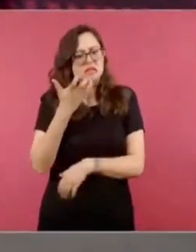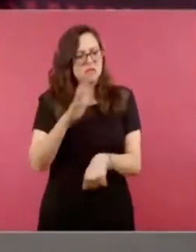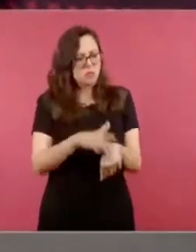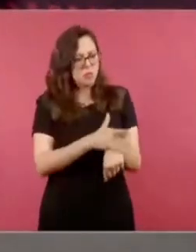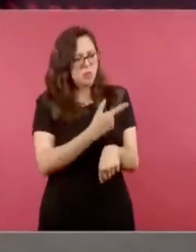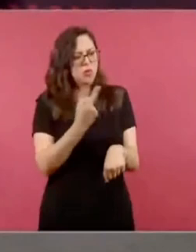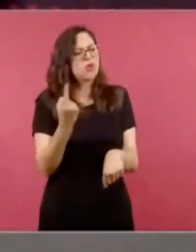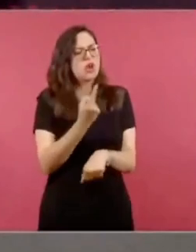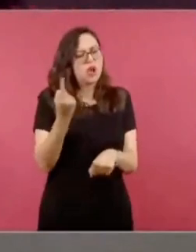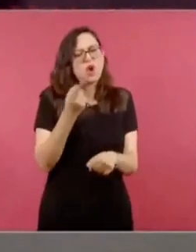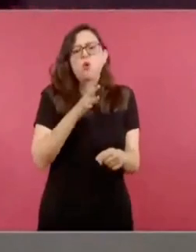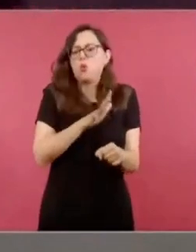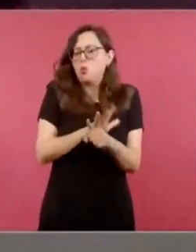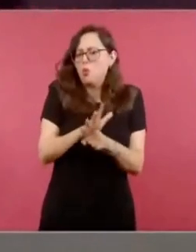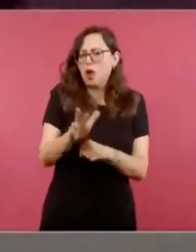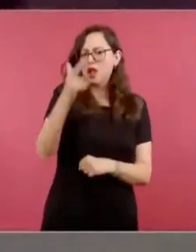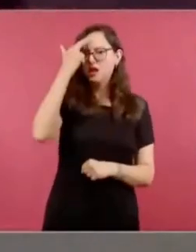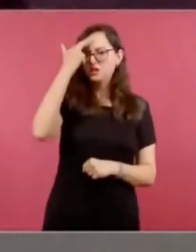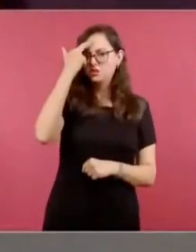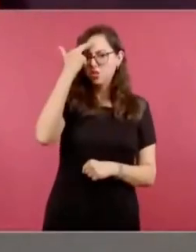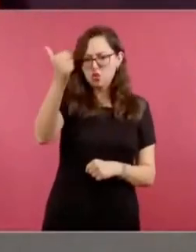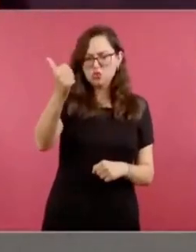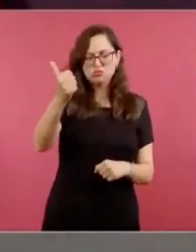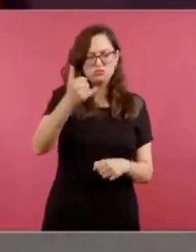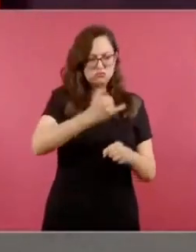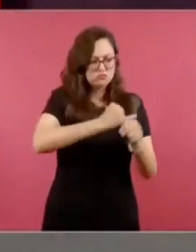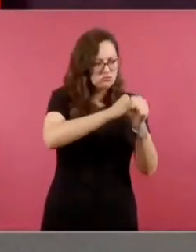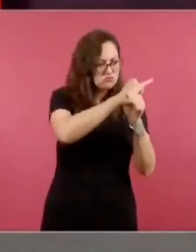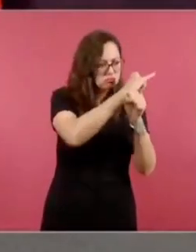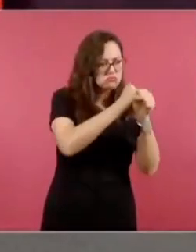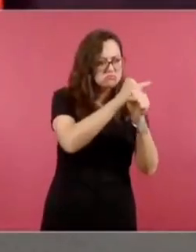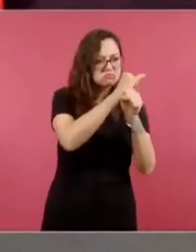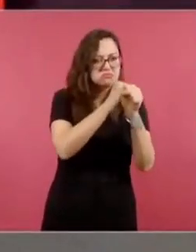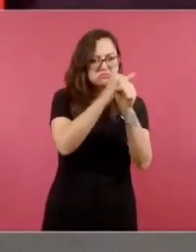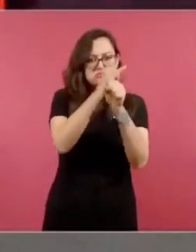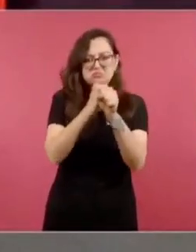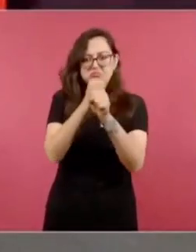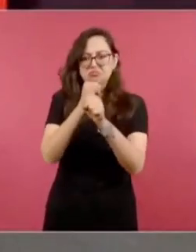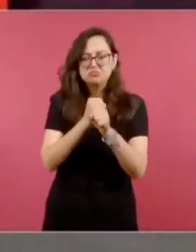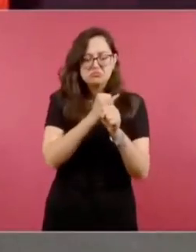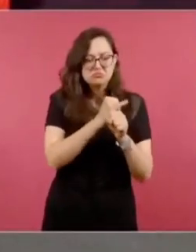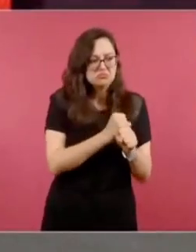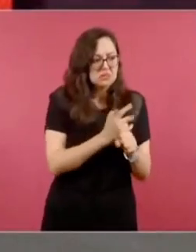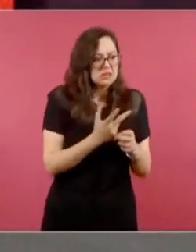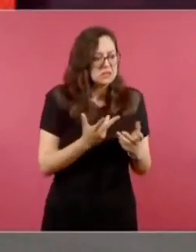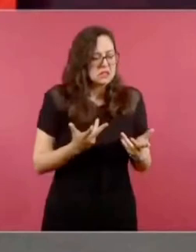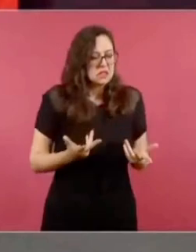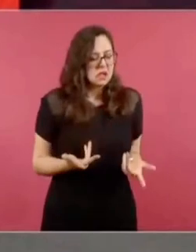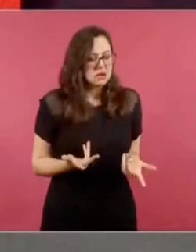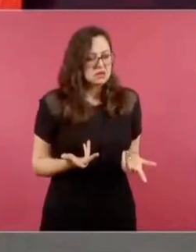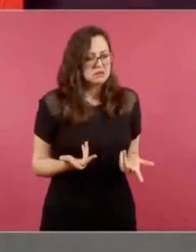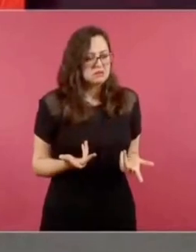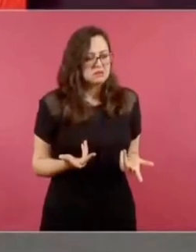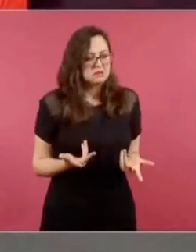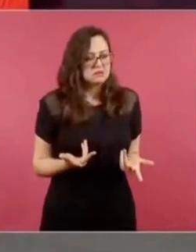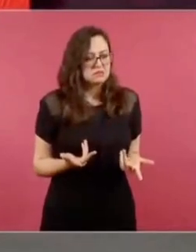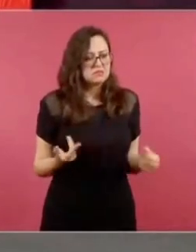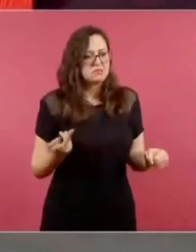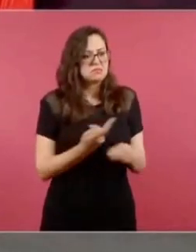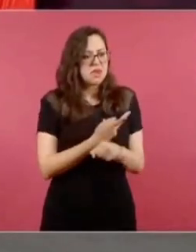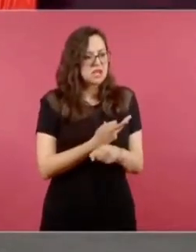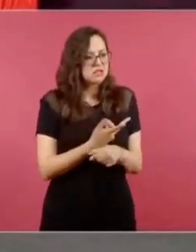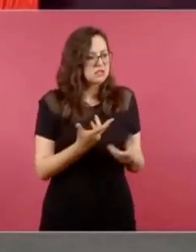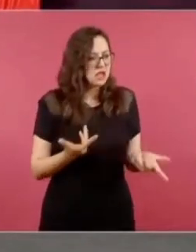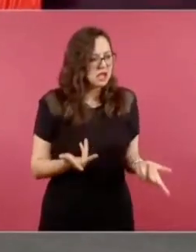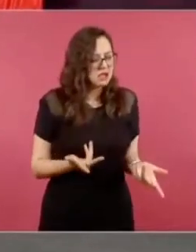¿qué hay en el fondo, en lo cultural,